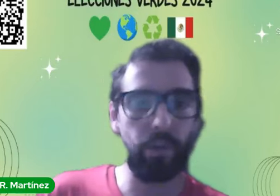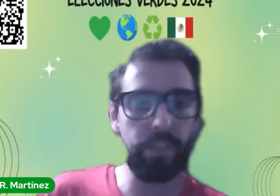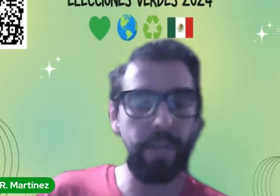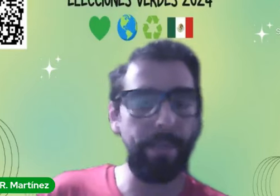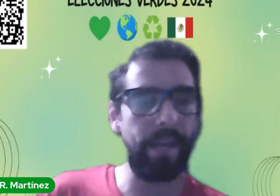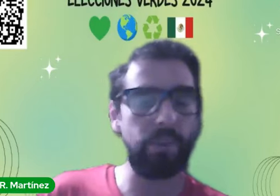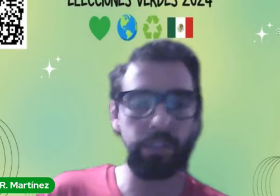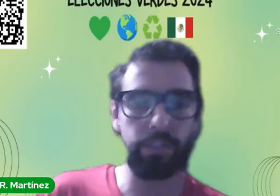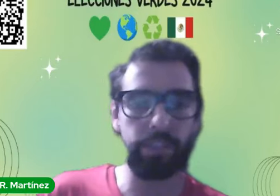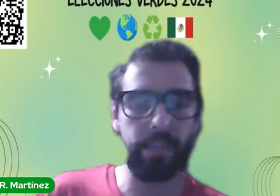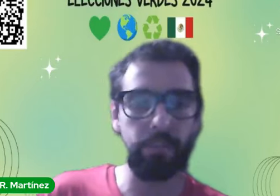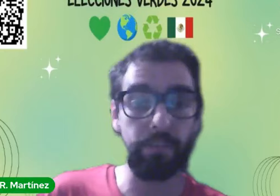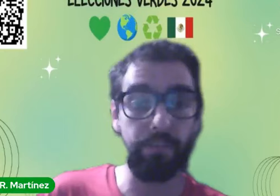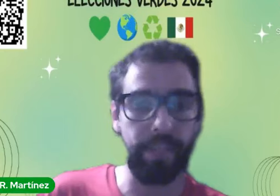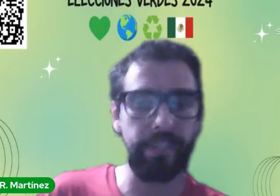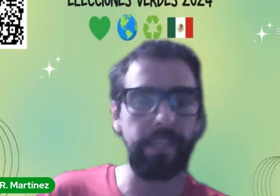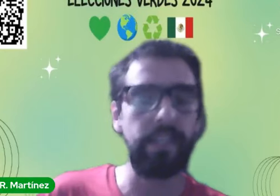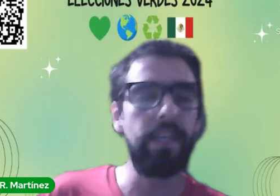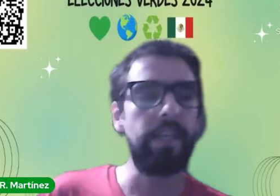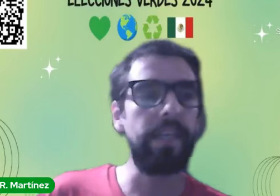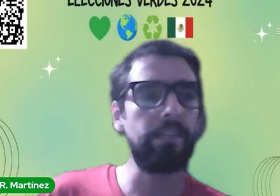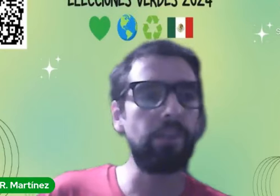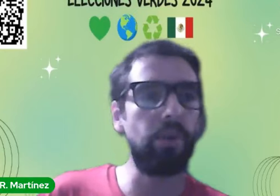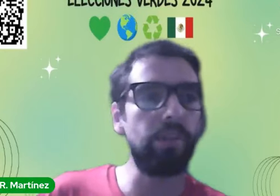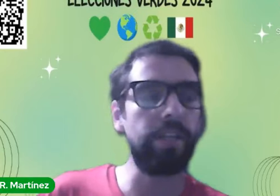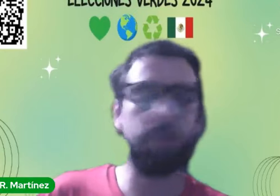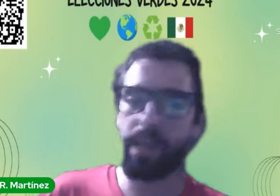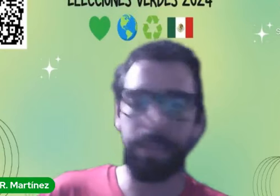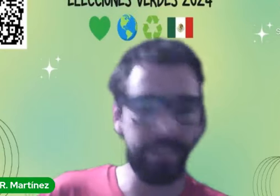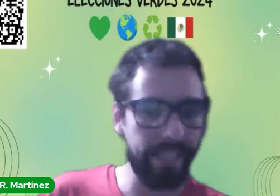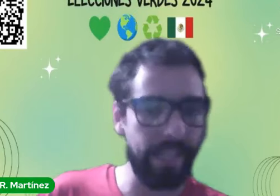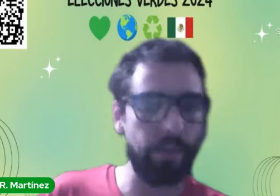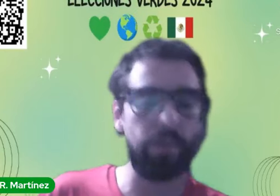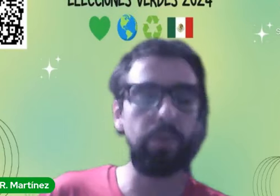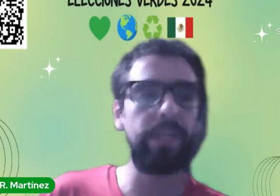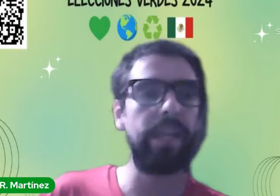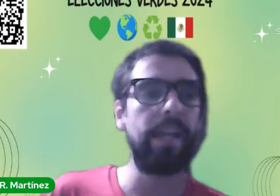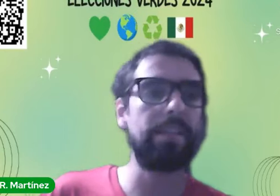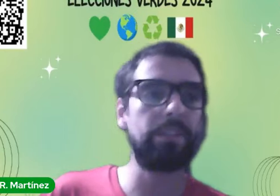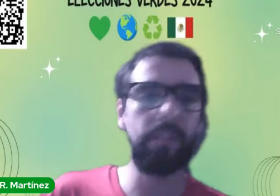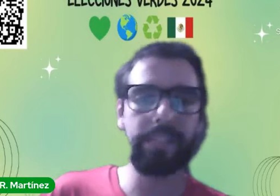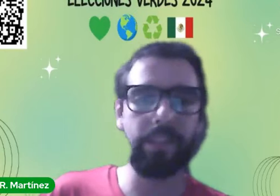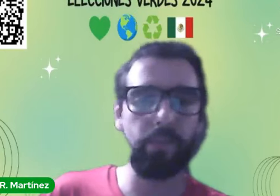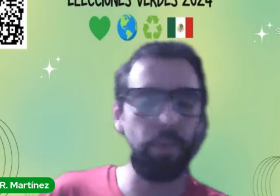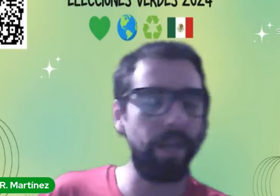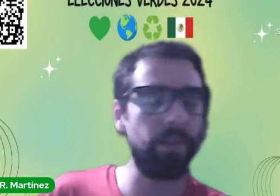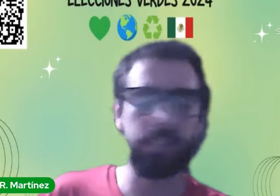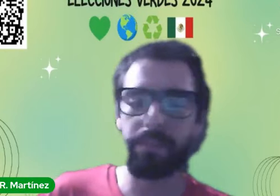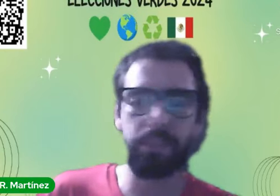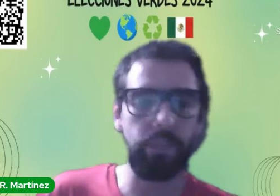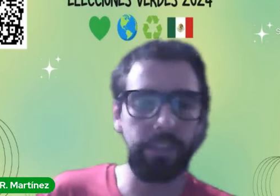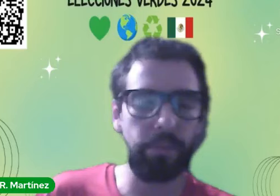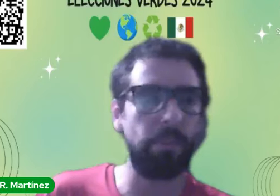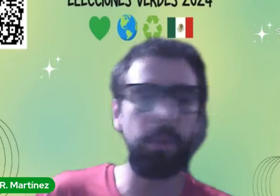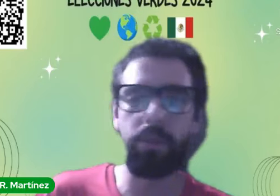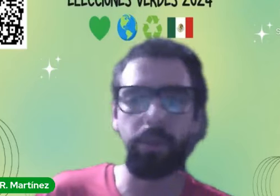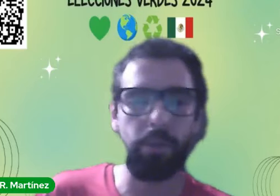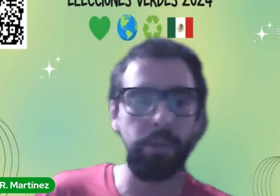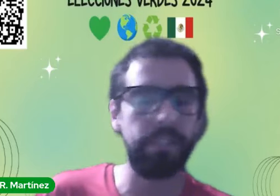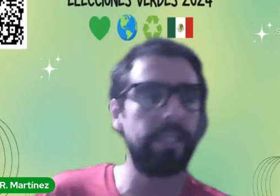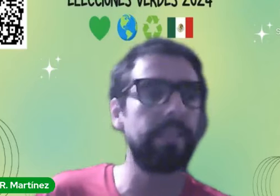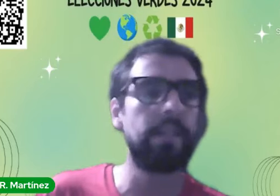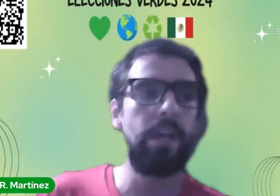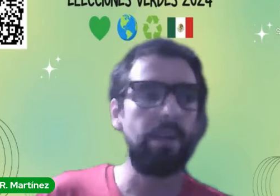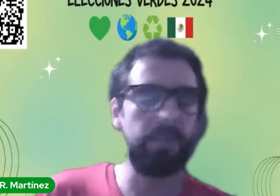corta para los retos que tenemos enfrente y esto incluye no nada más género incluye la visión de desarrollo urbano si se mencionó transporte público pero como